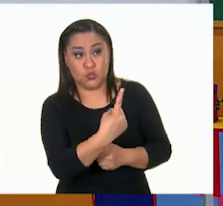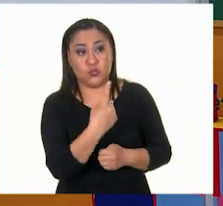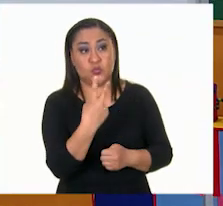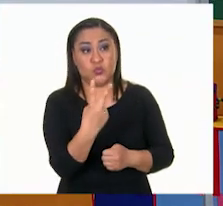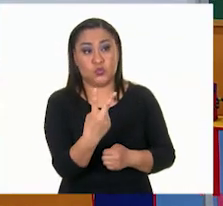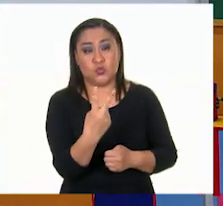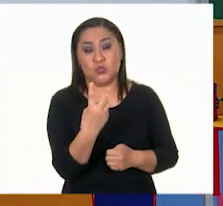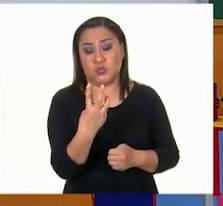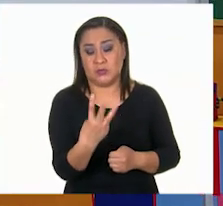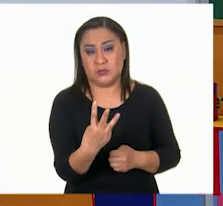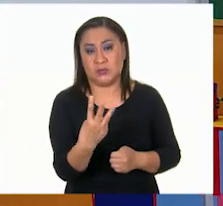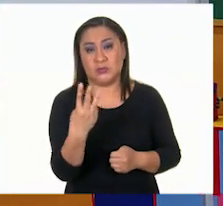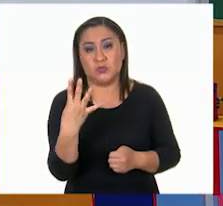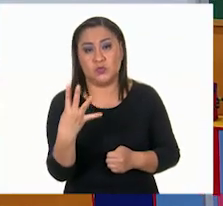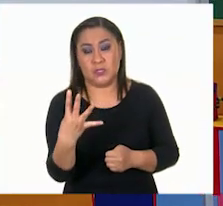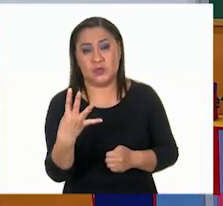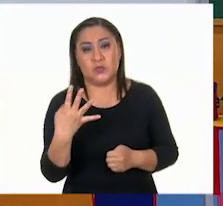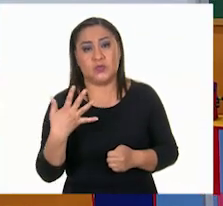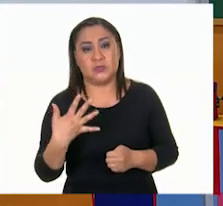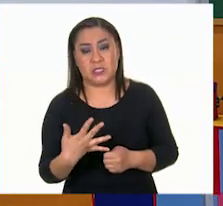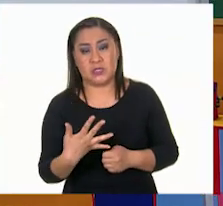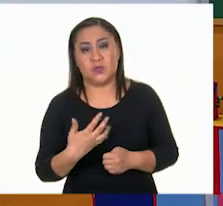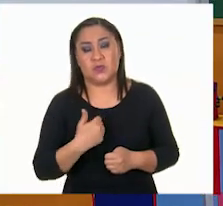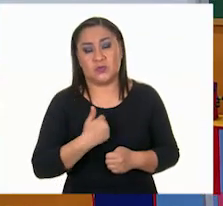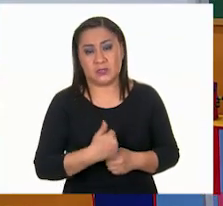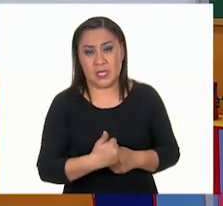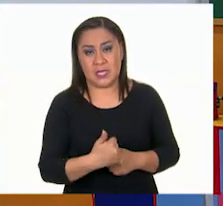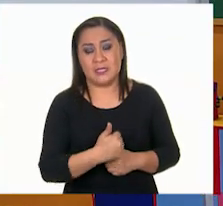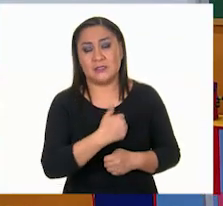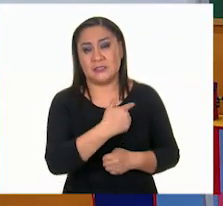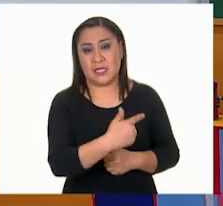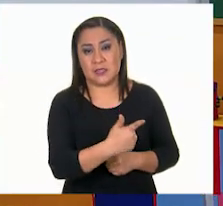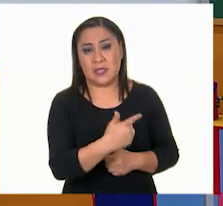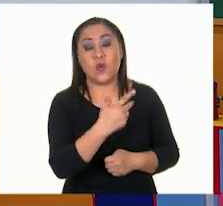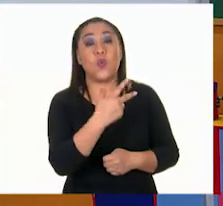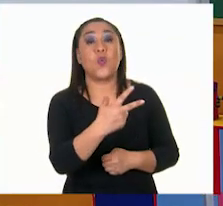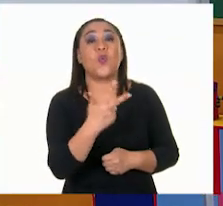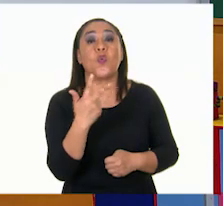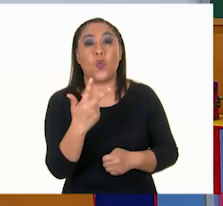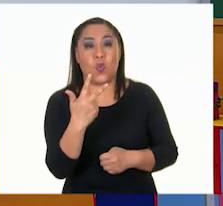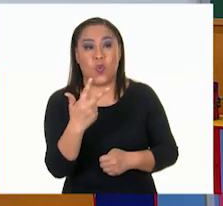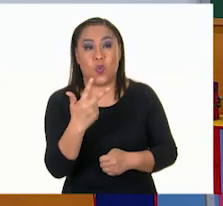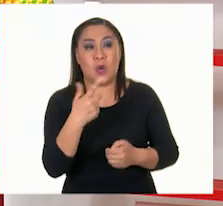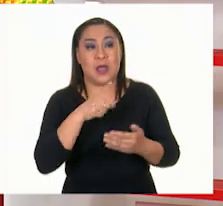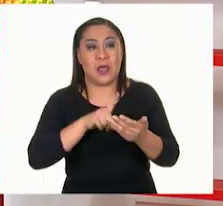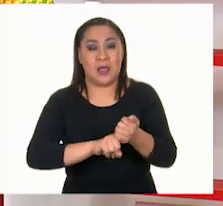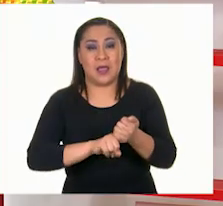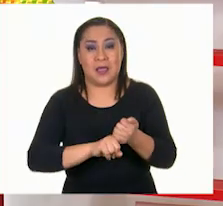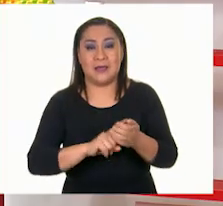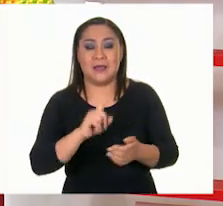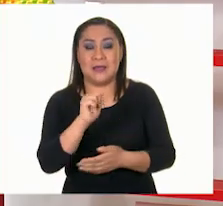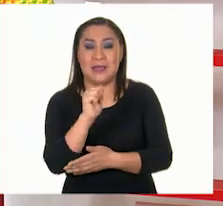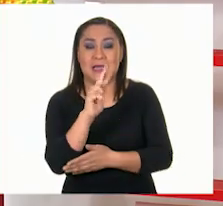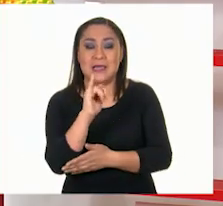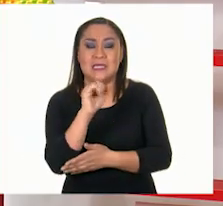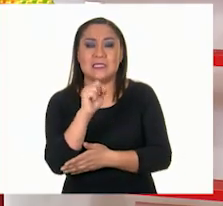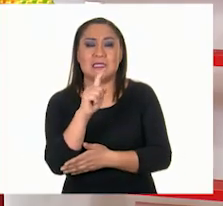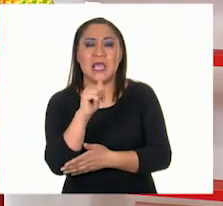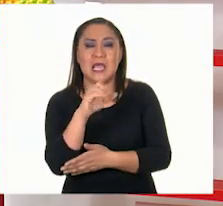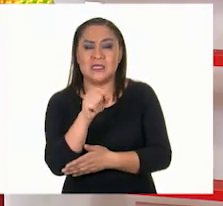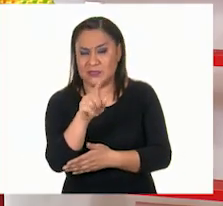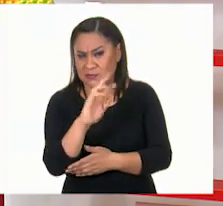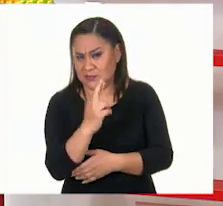tres, cuatro, cinco, seis, siete, ocho aristas. Ocho aristas. Recuerden que